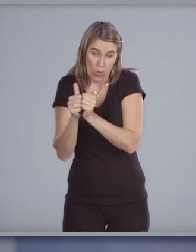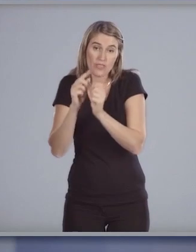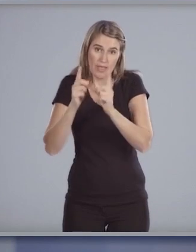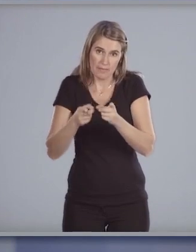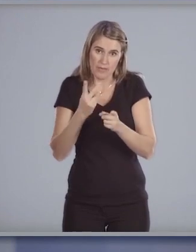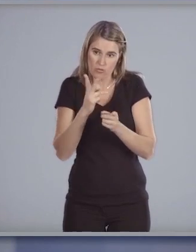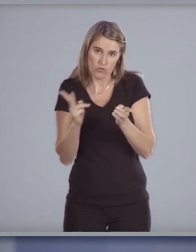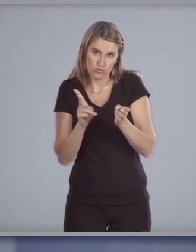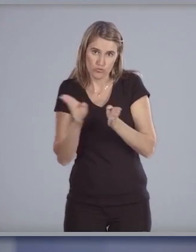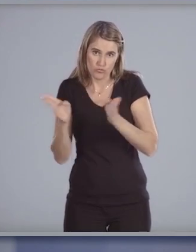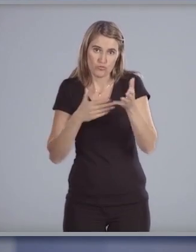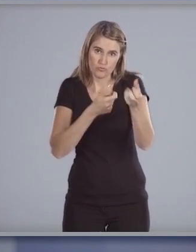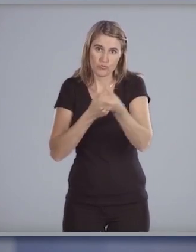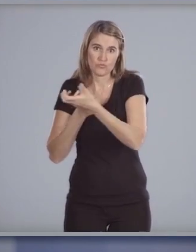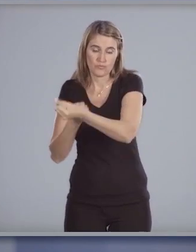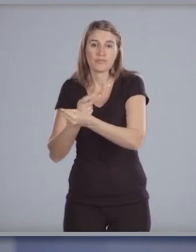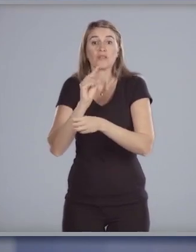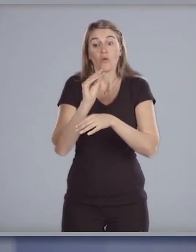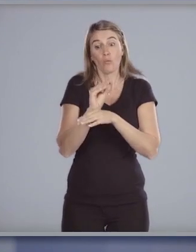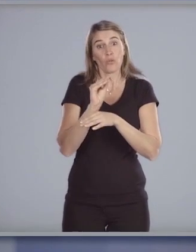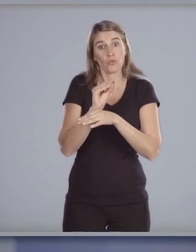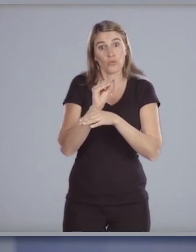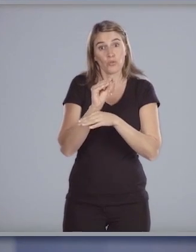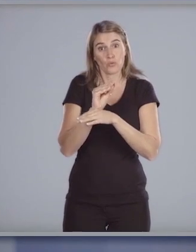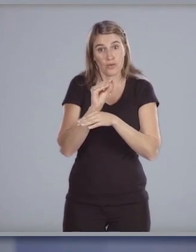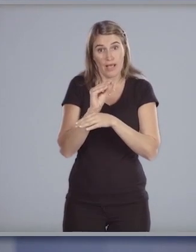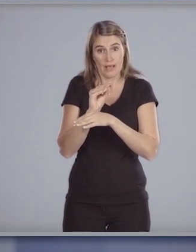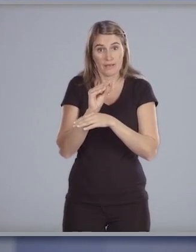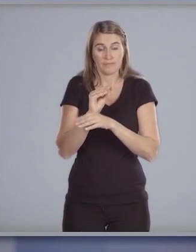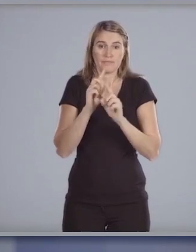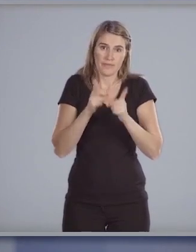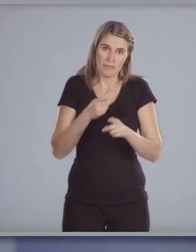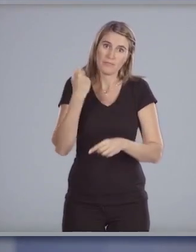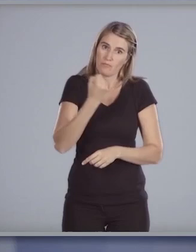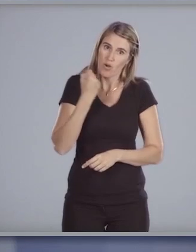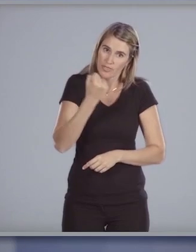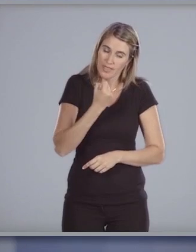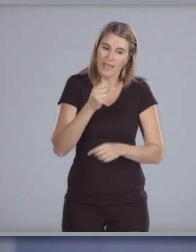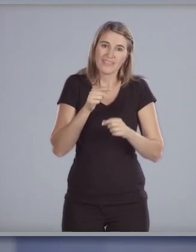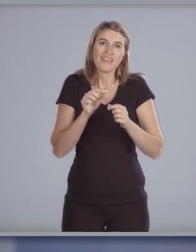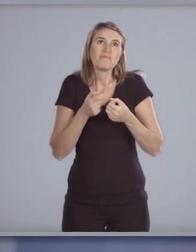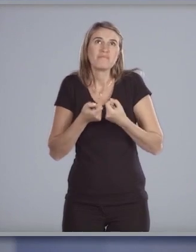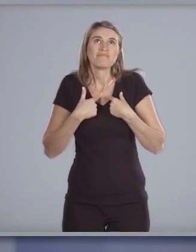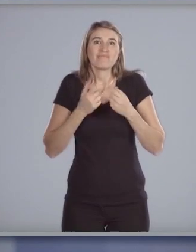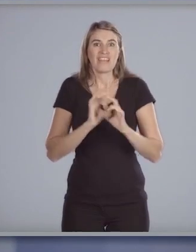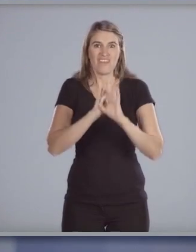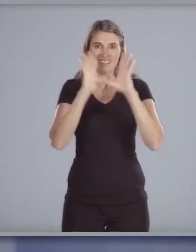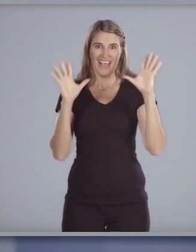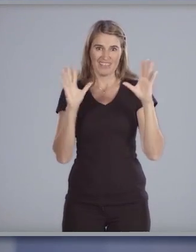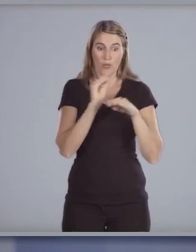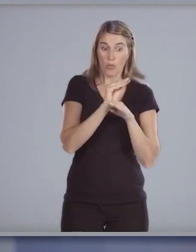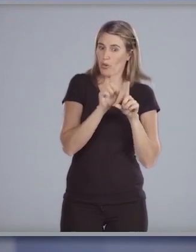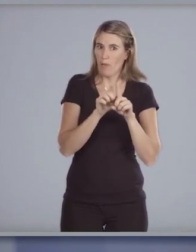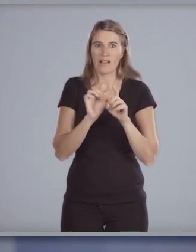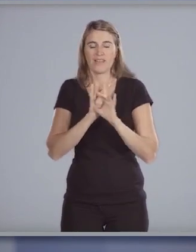En sexto lugar la cultura sin duda es un territorio de libertad un